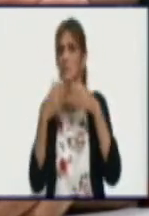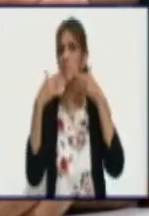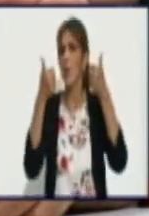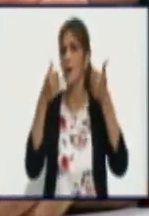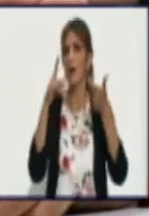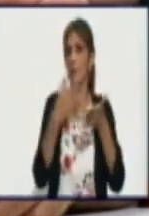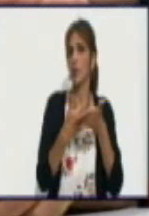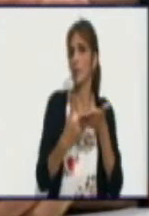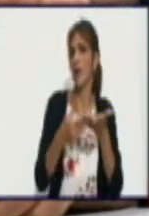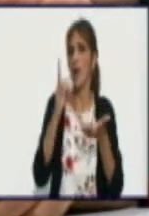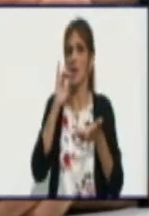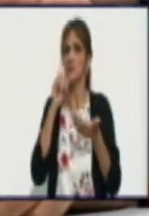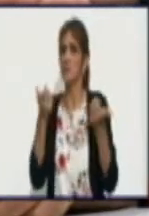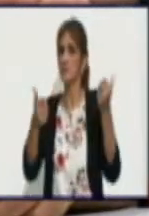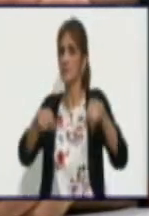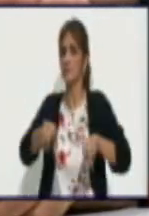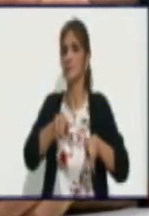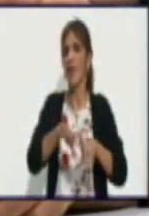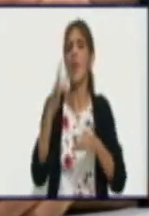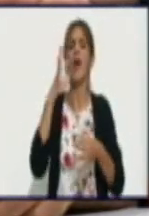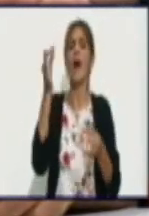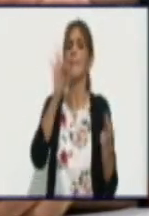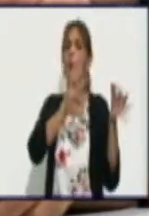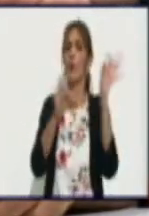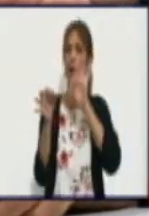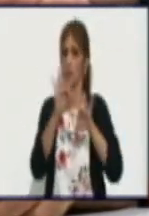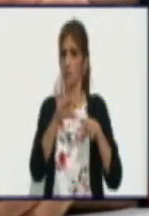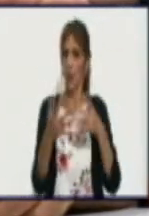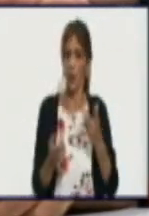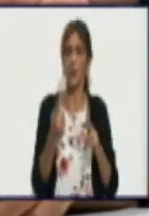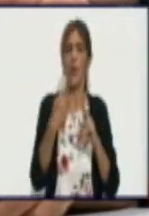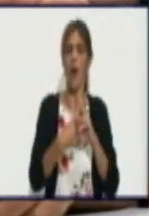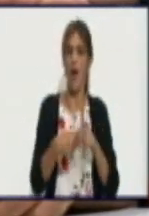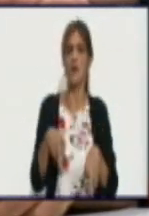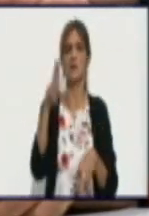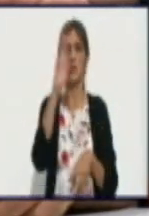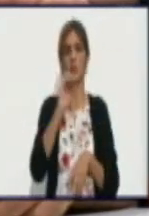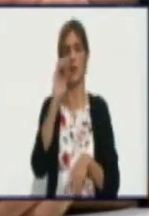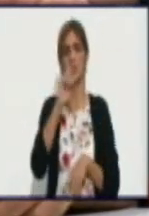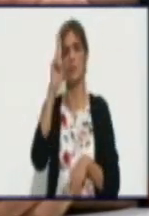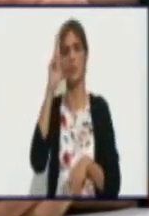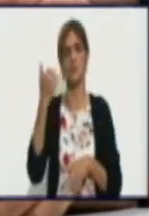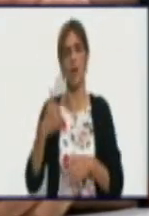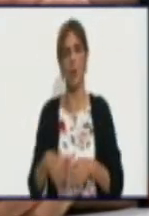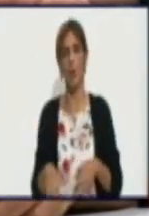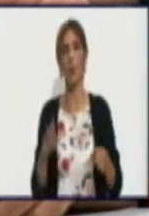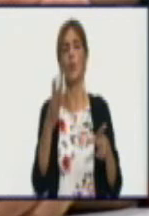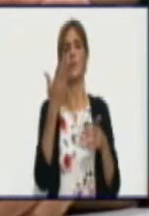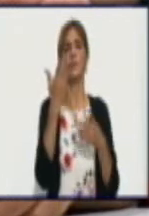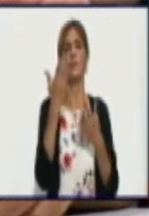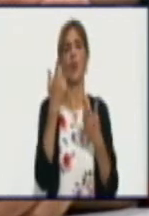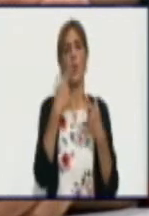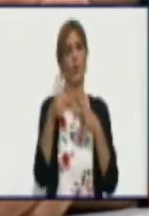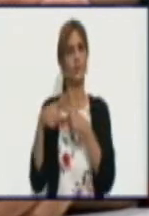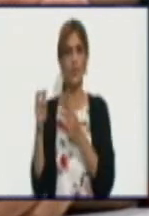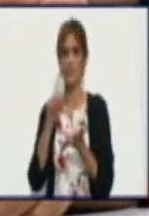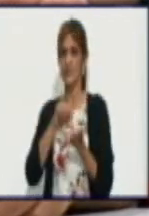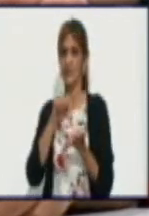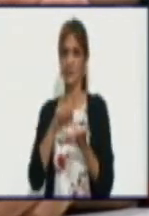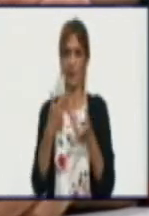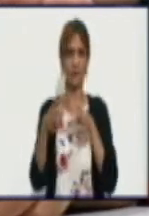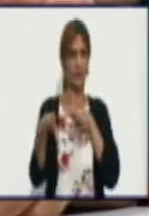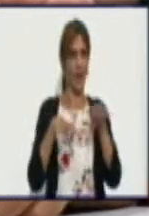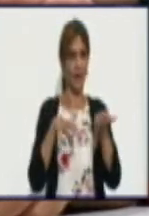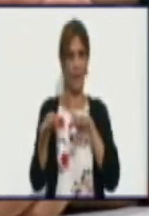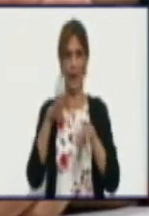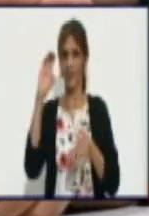Sanidad Animal, el Ministerio de Salud Pública, el Centro Nacional de Sanidad Agropecuaria y el Centro Nacional de Invención de